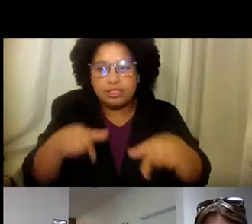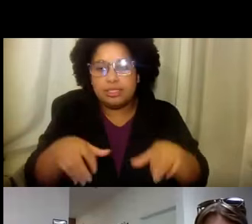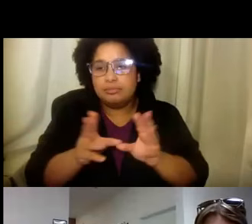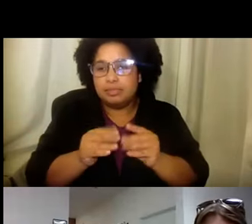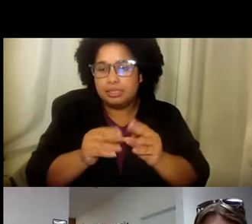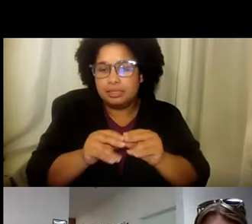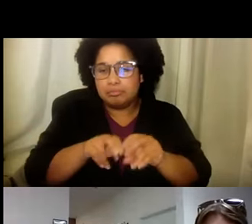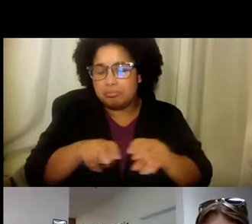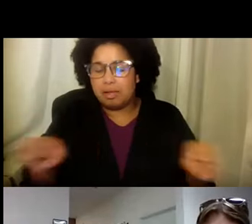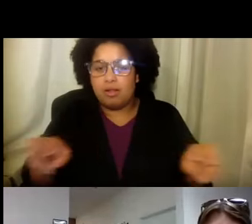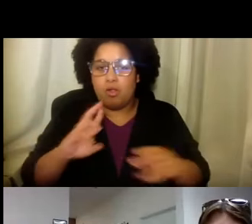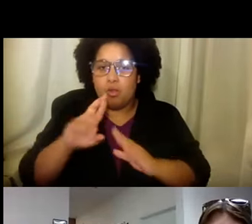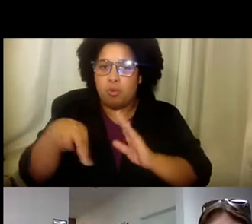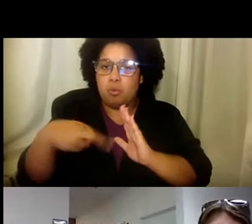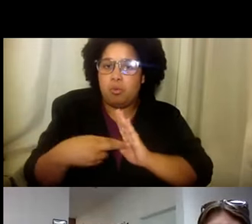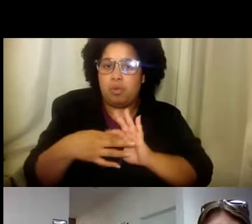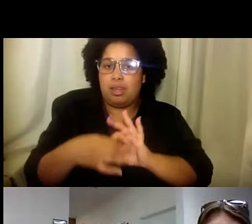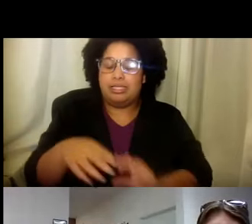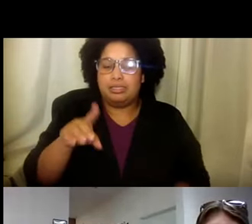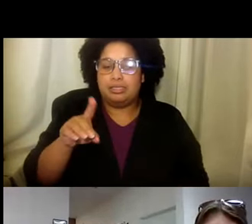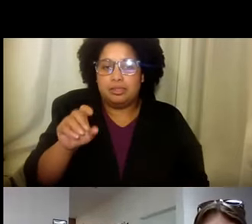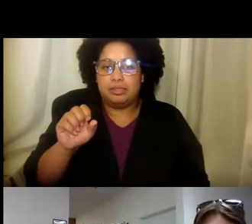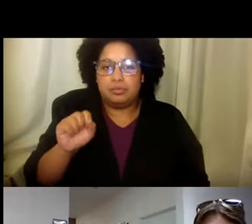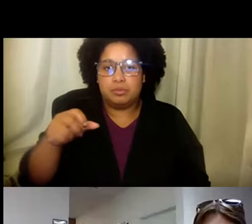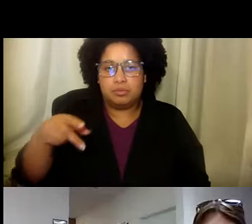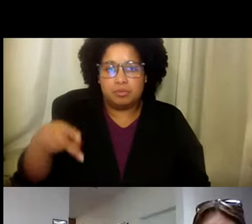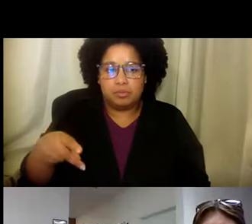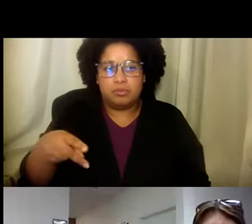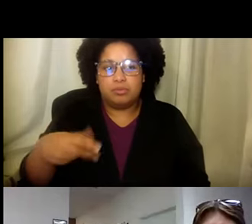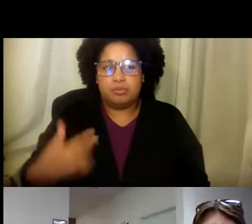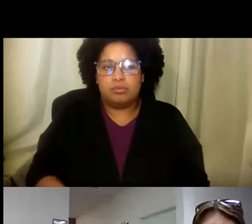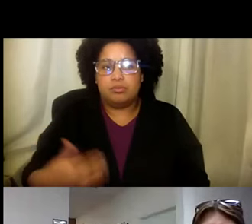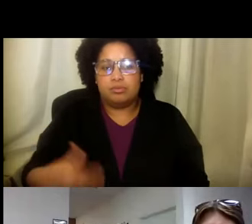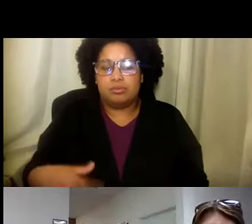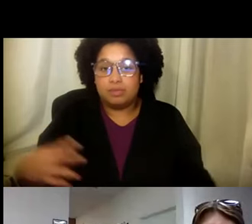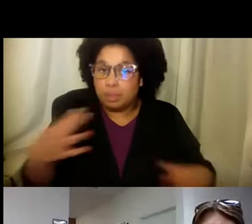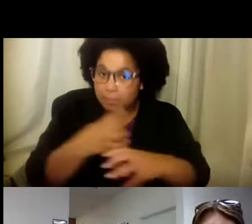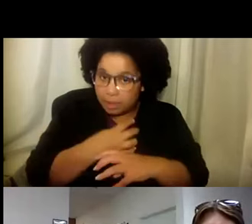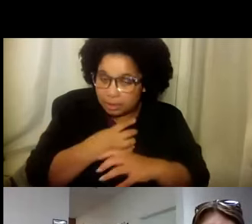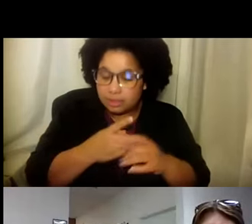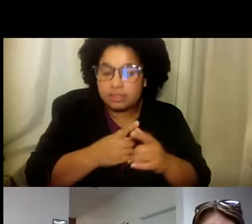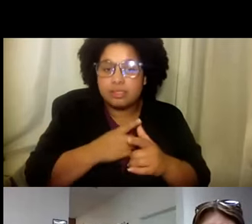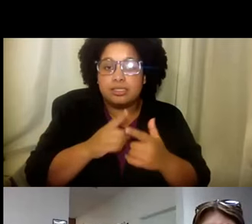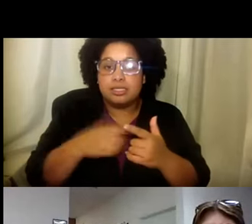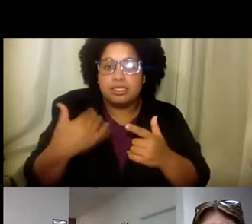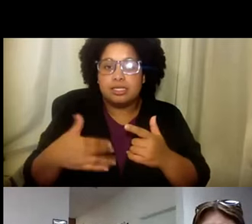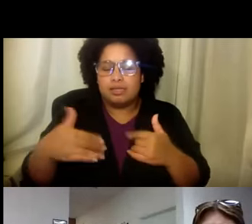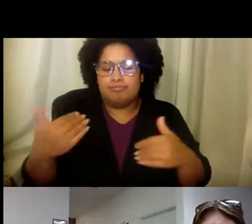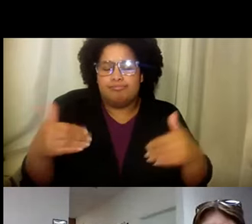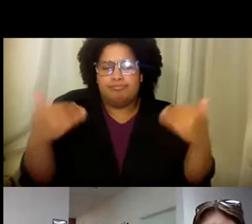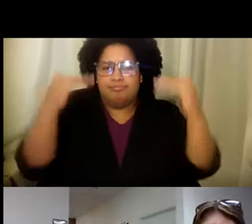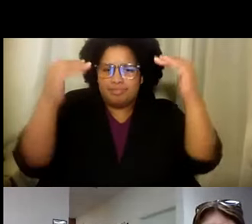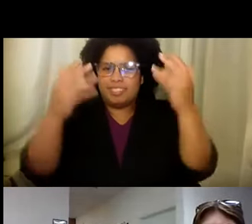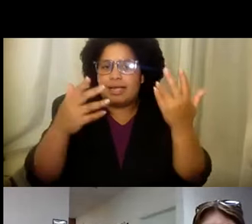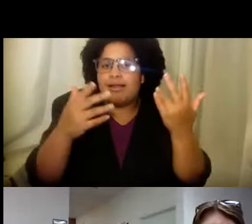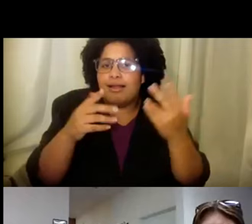En este. Seminar. Seminario web. Y han escuchado. Este panel. Entienden. Que el papel. De los proveedores. Es por directo. Dios mío. Es